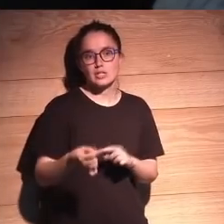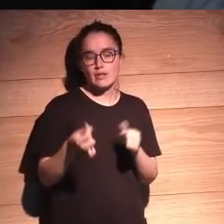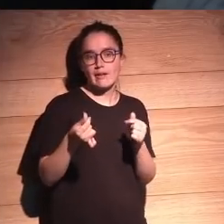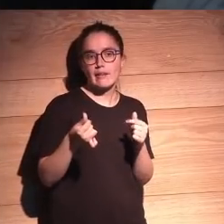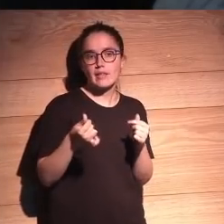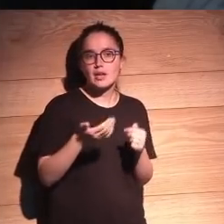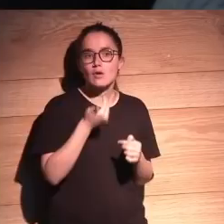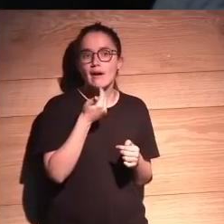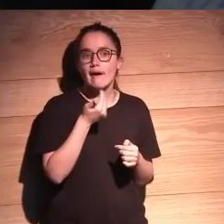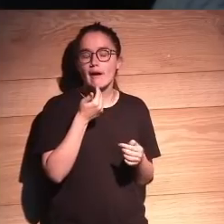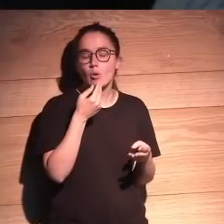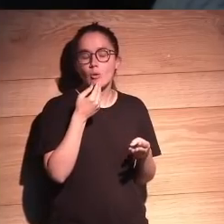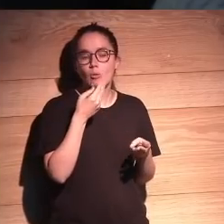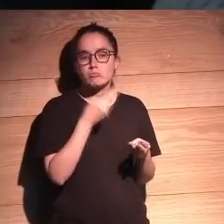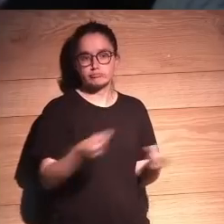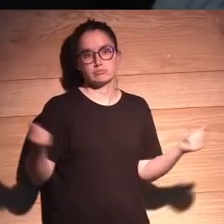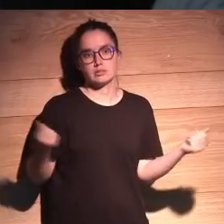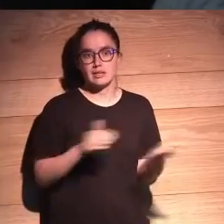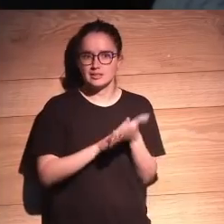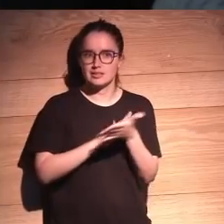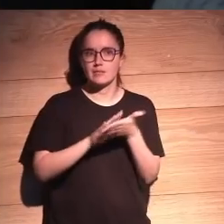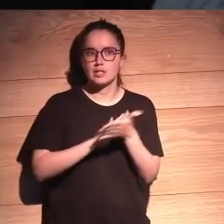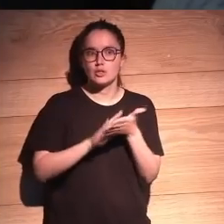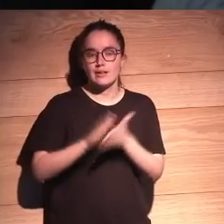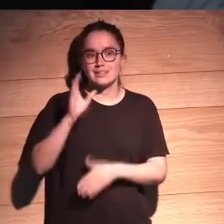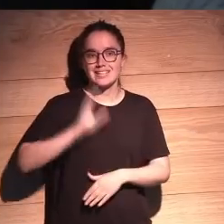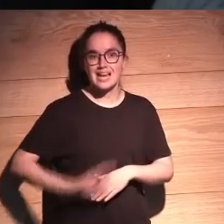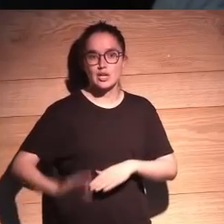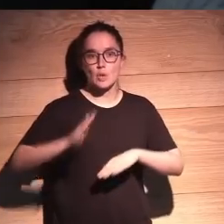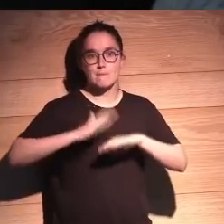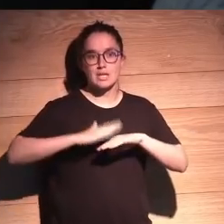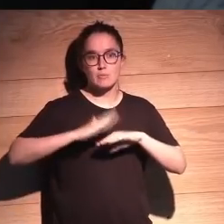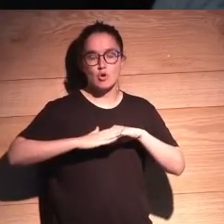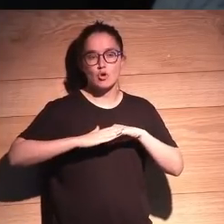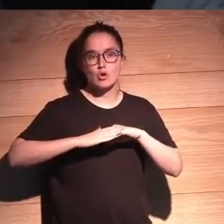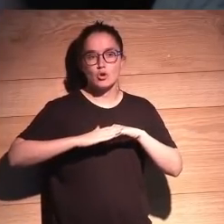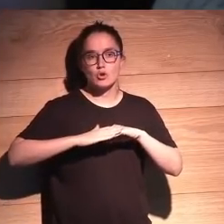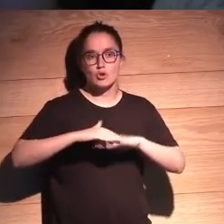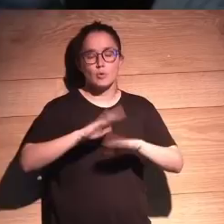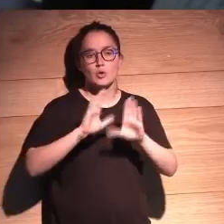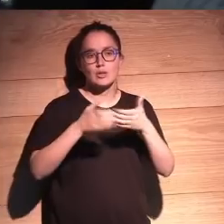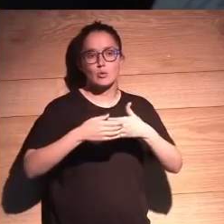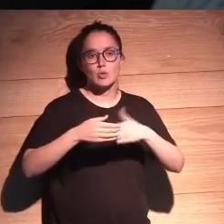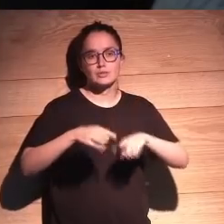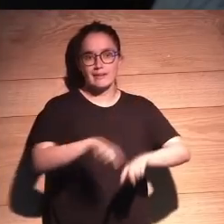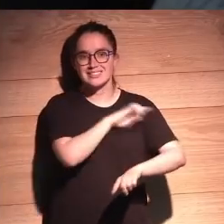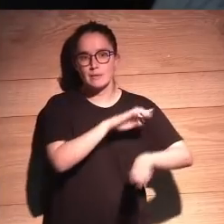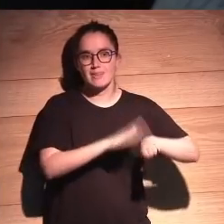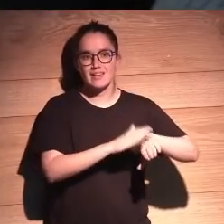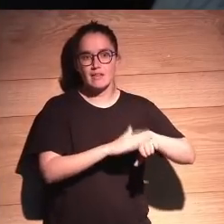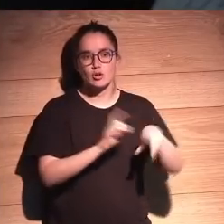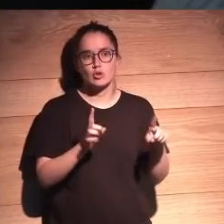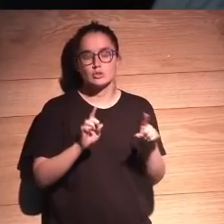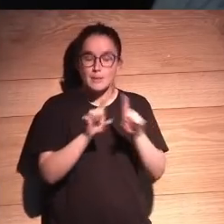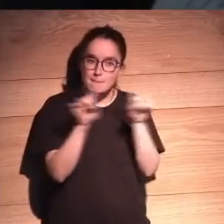dinero sea algo obsoleto de hecho se está hablando ya del salario mínimo no por parte de grupos de extrema izquierda sino por